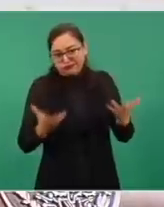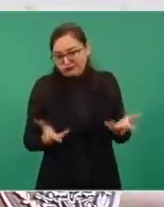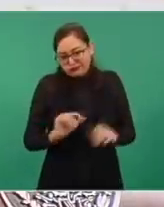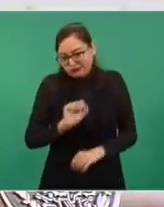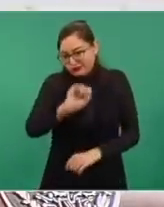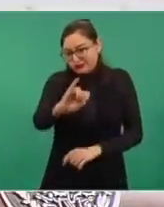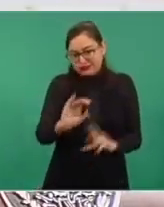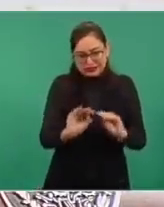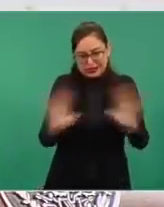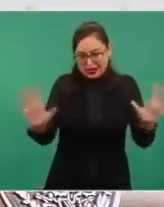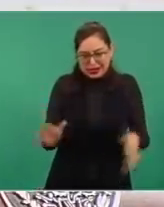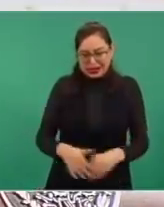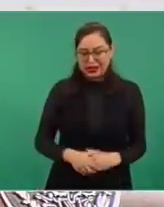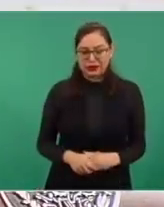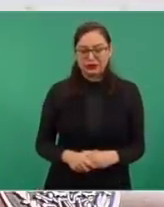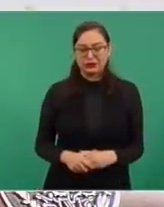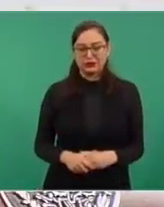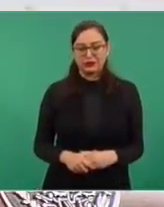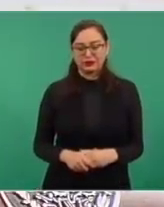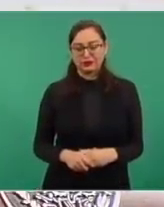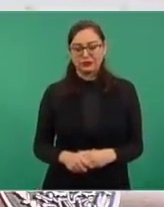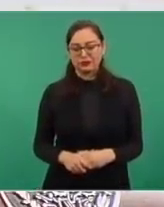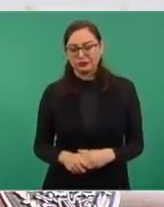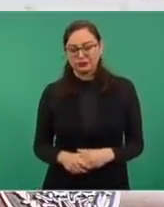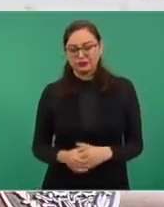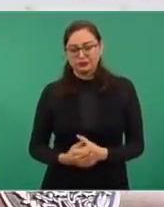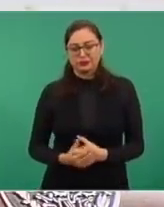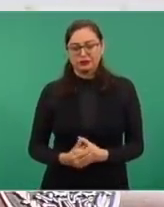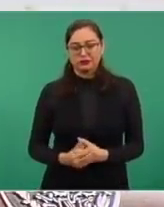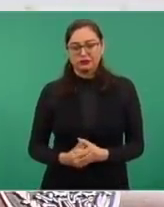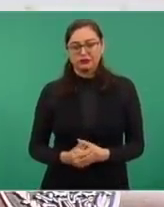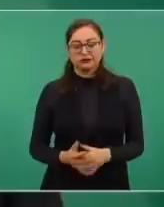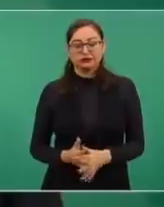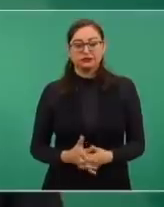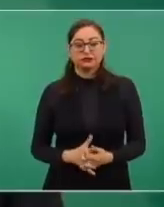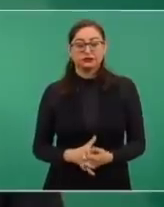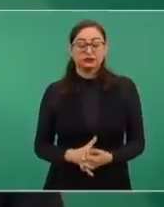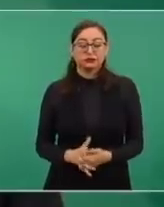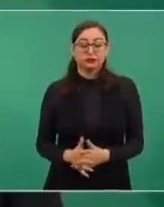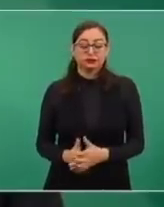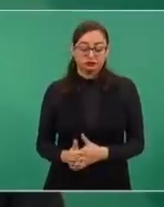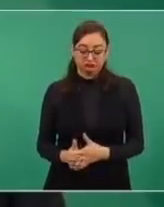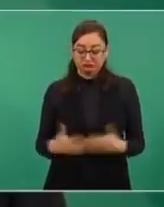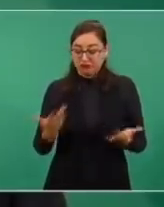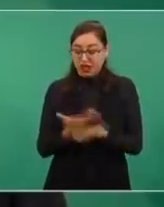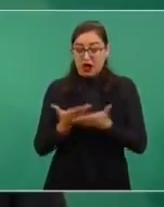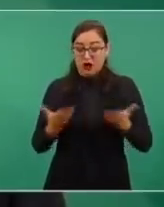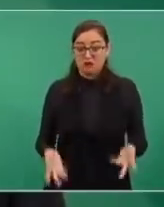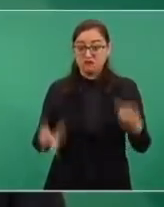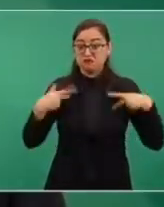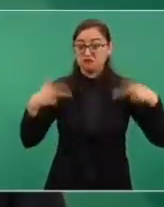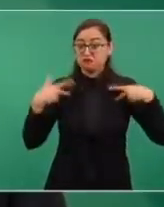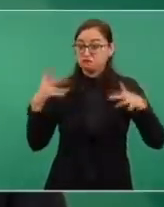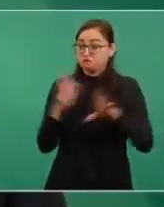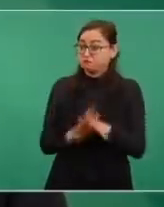Y ahora que dices que tenemos aprobación de la gente,